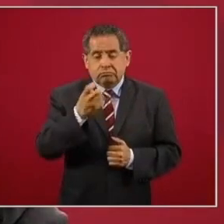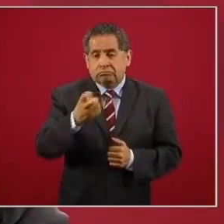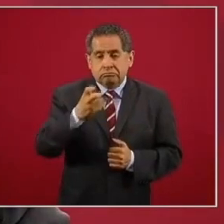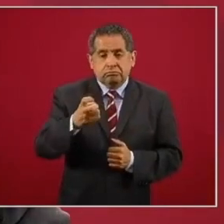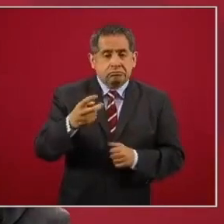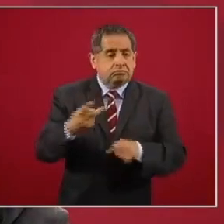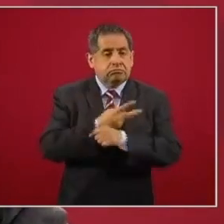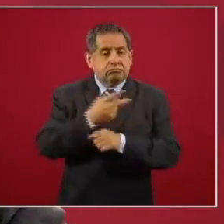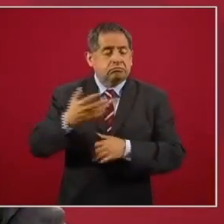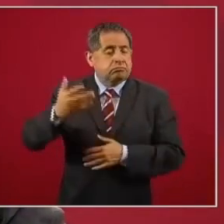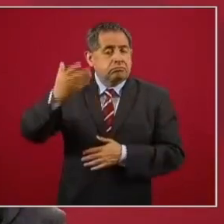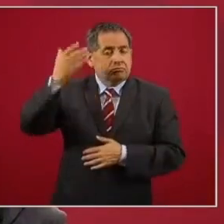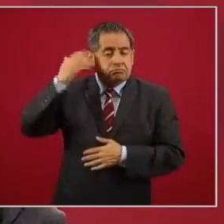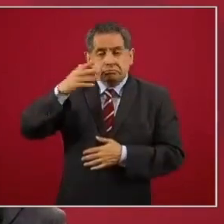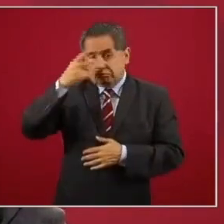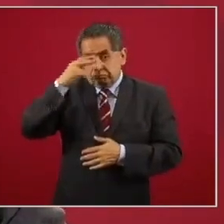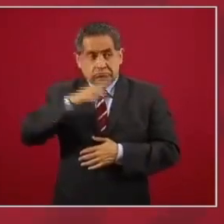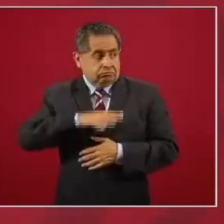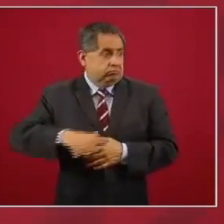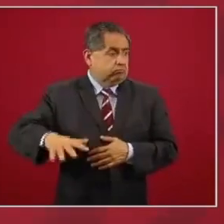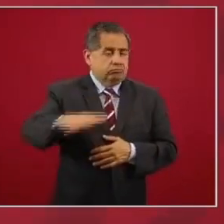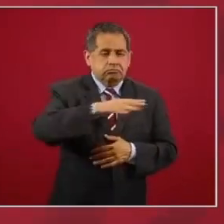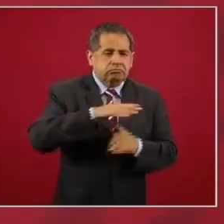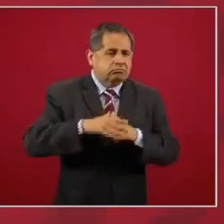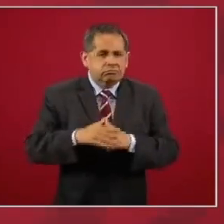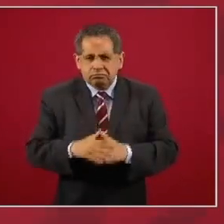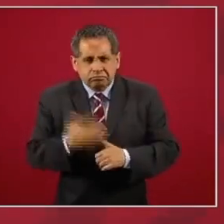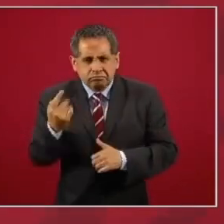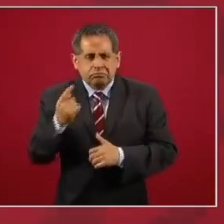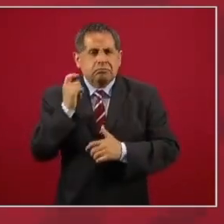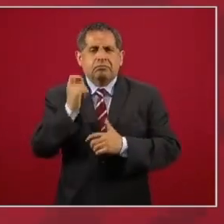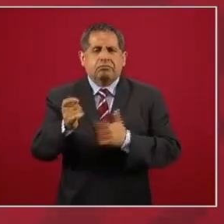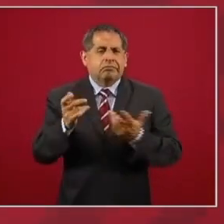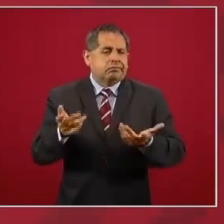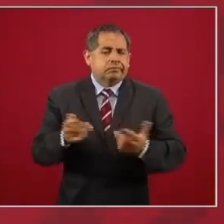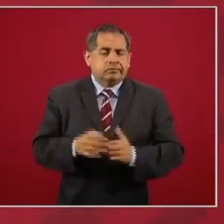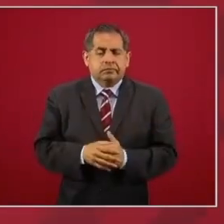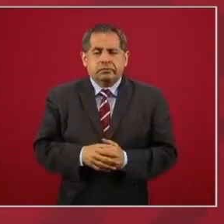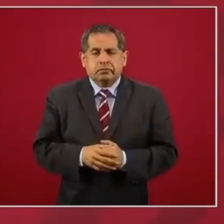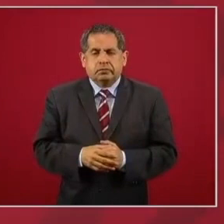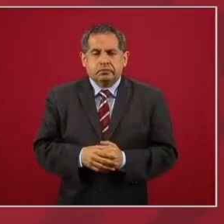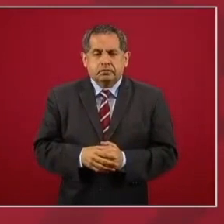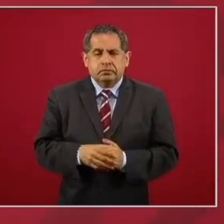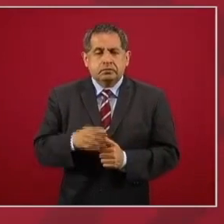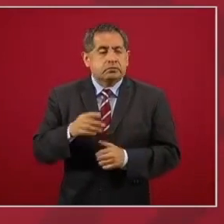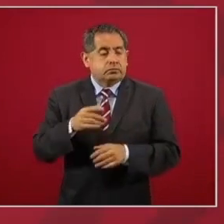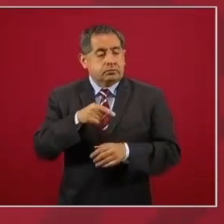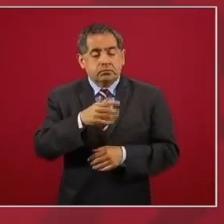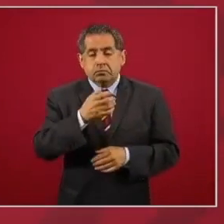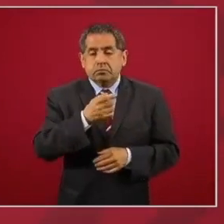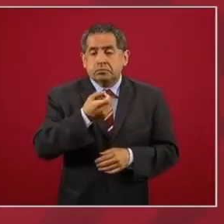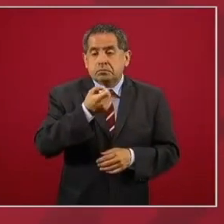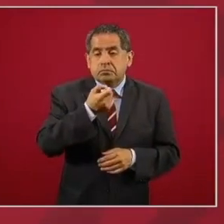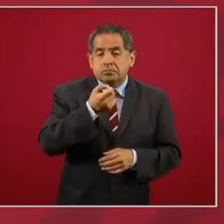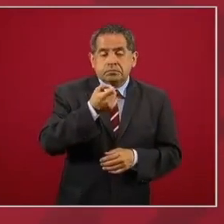en todo México. Porque además, la medicina tradicional,